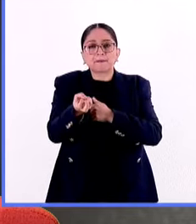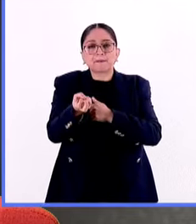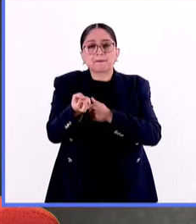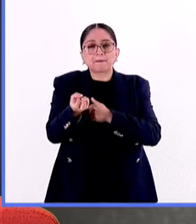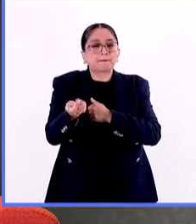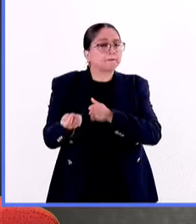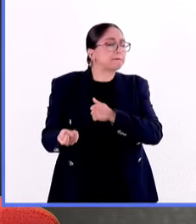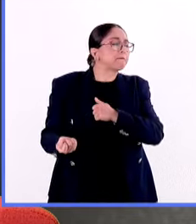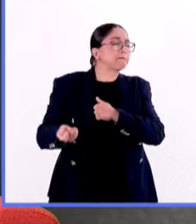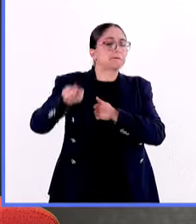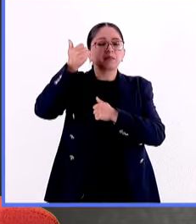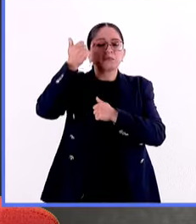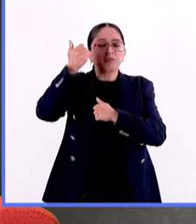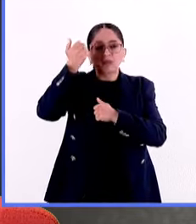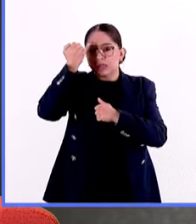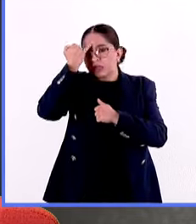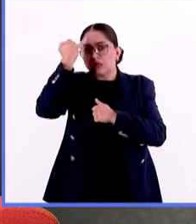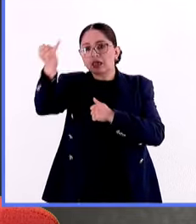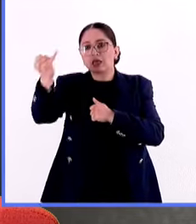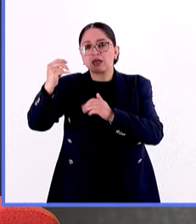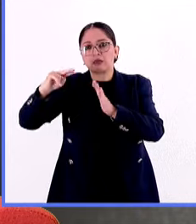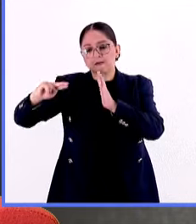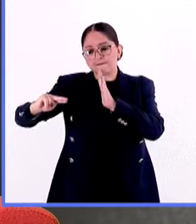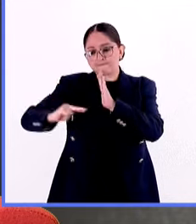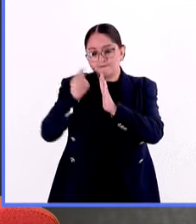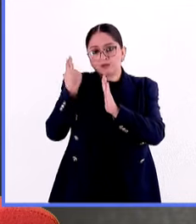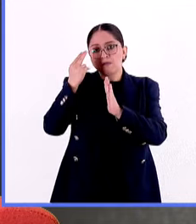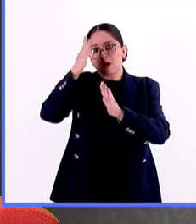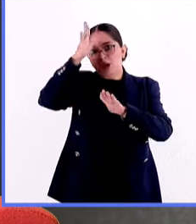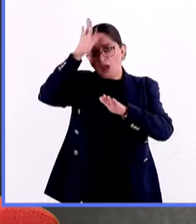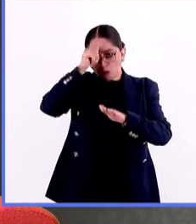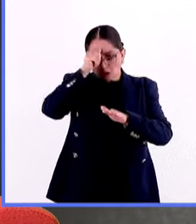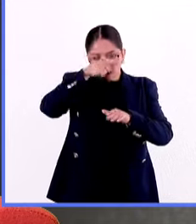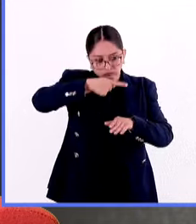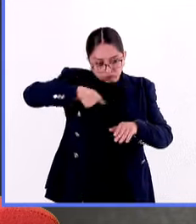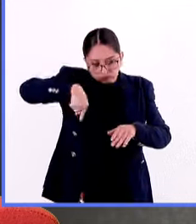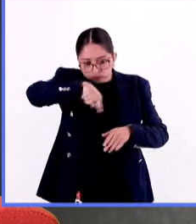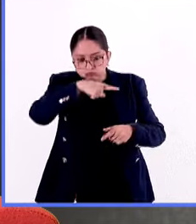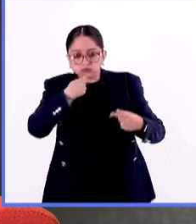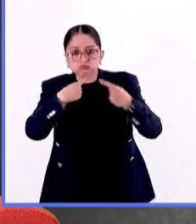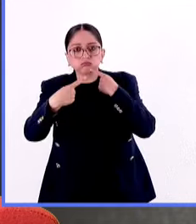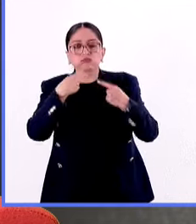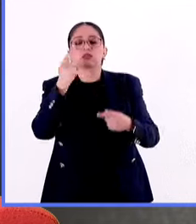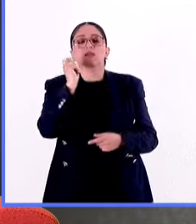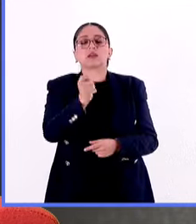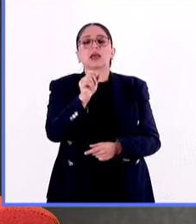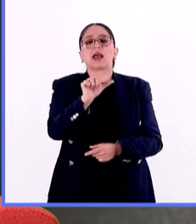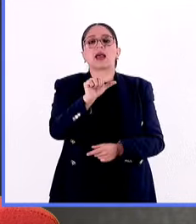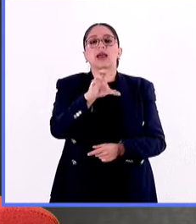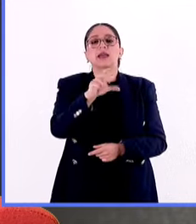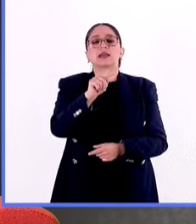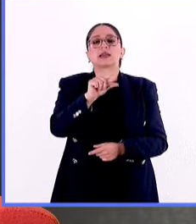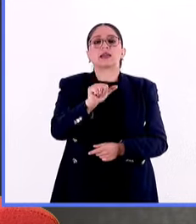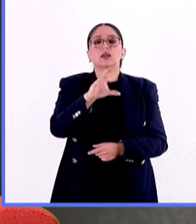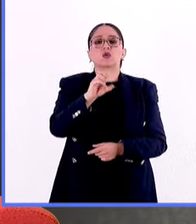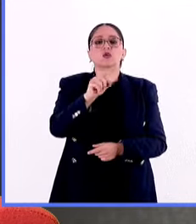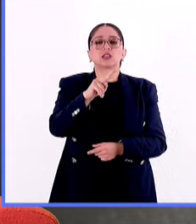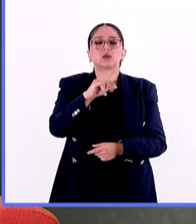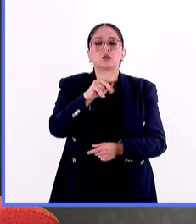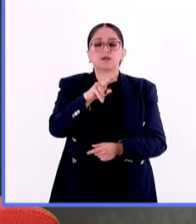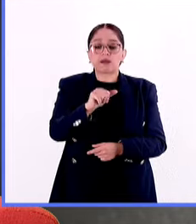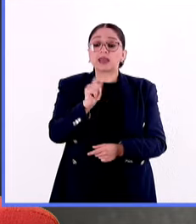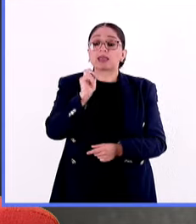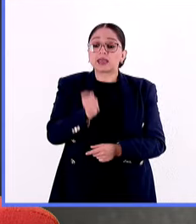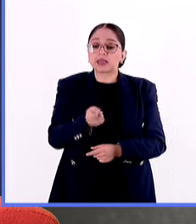destaca por la firma de esta acta constitutiva y es la razón por la que inauguramos a partir del 31 de enero